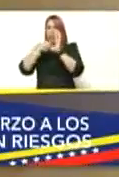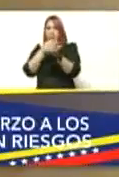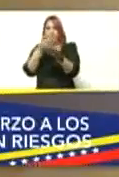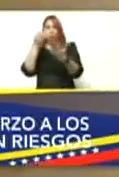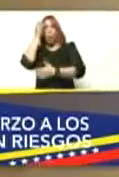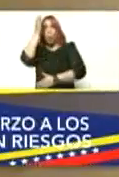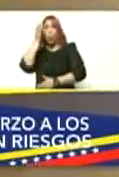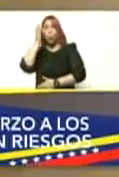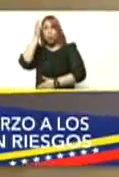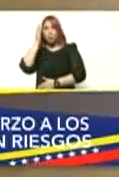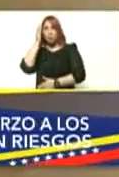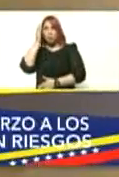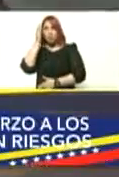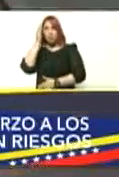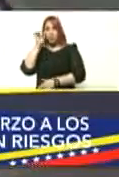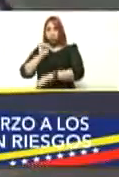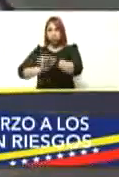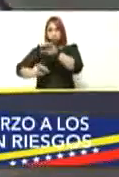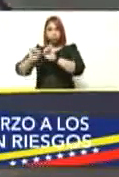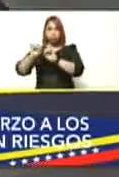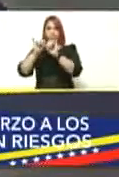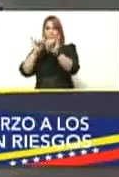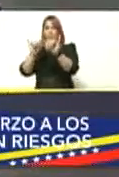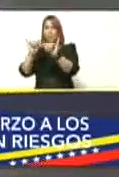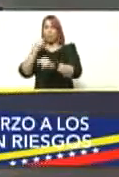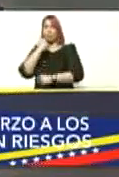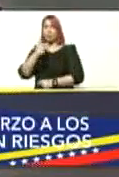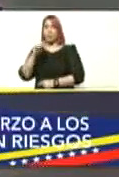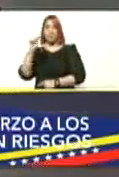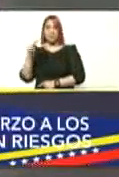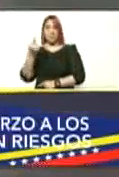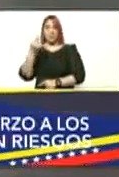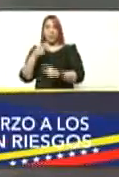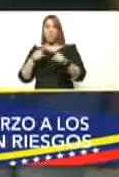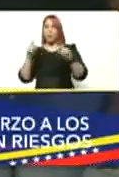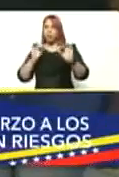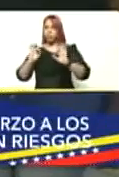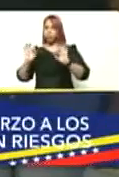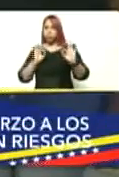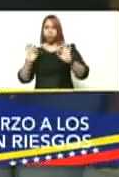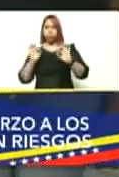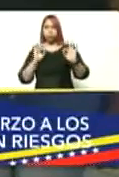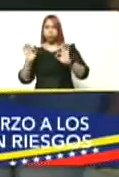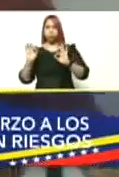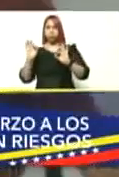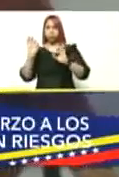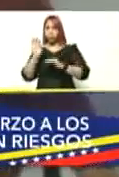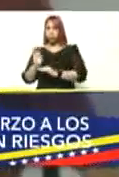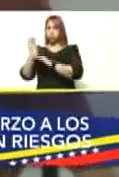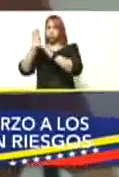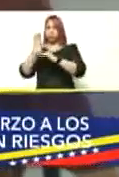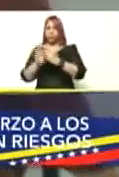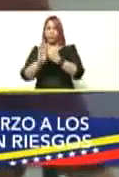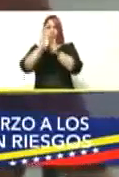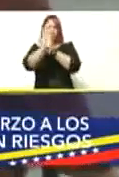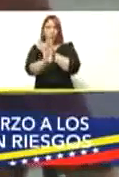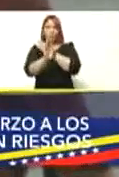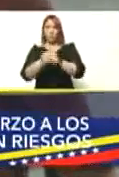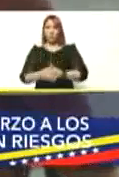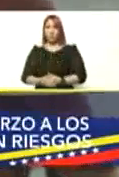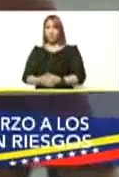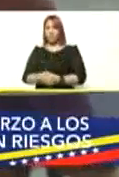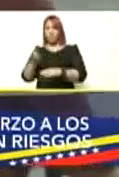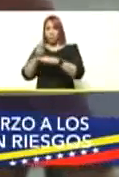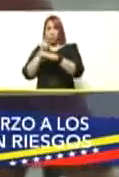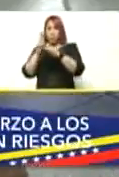conciencia de la prevención como usted lo decía primeramente practicando las medidas de bioseguridad distanciamiento físico uso